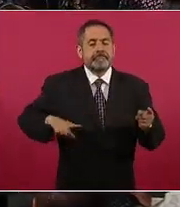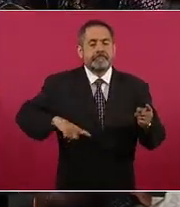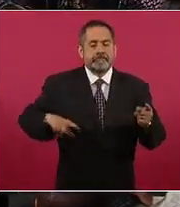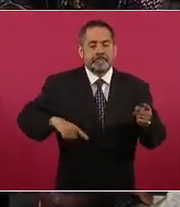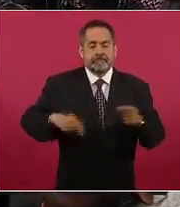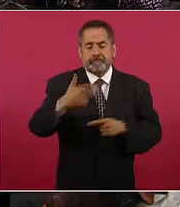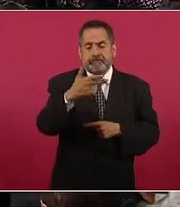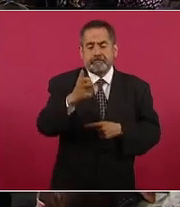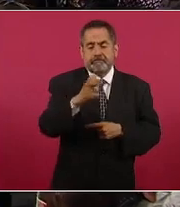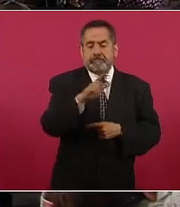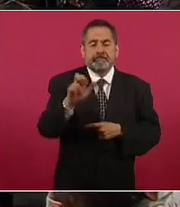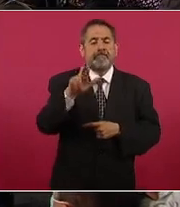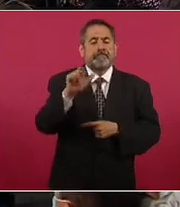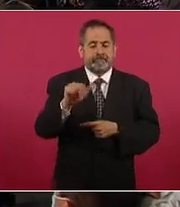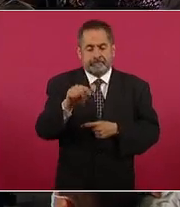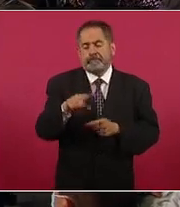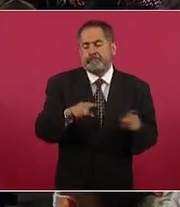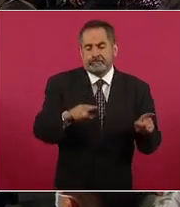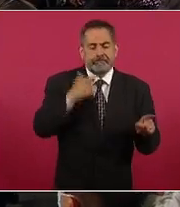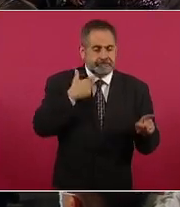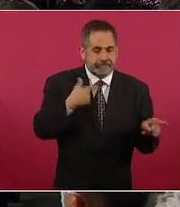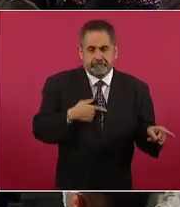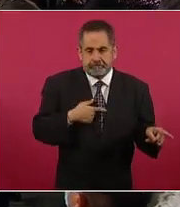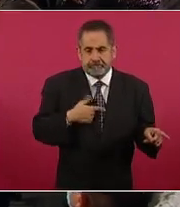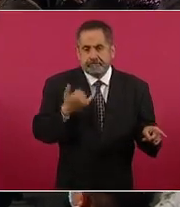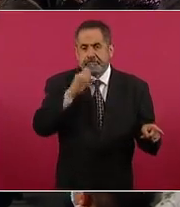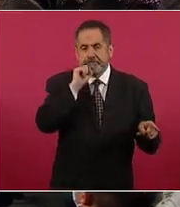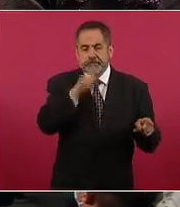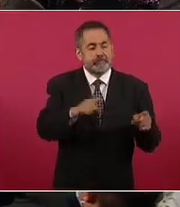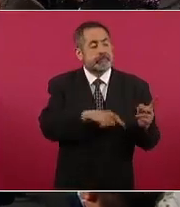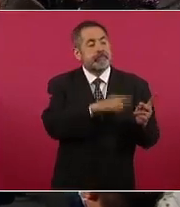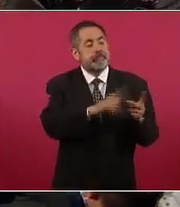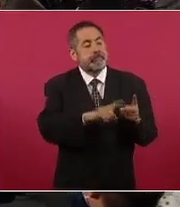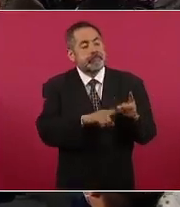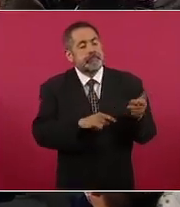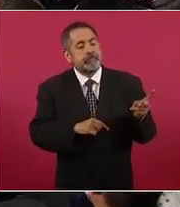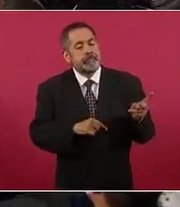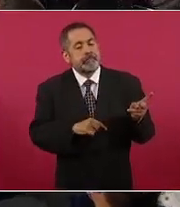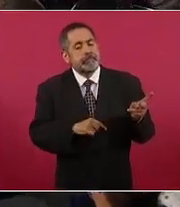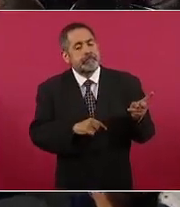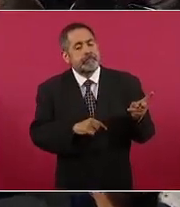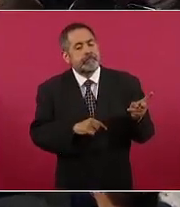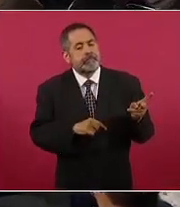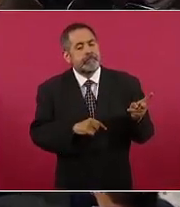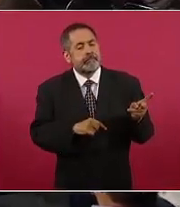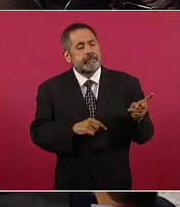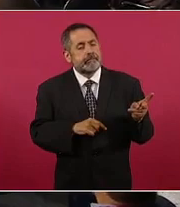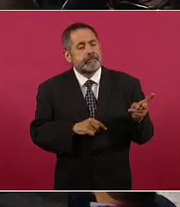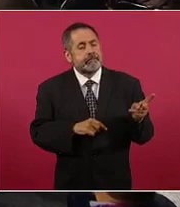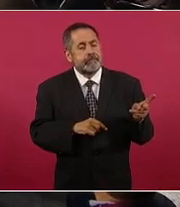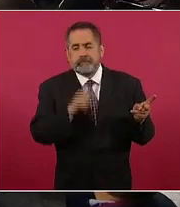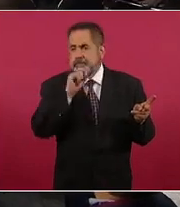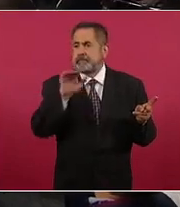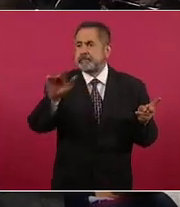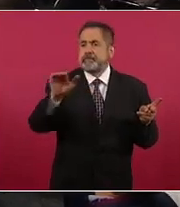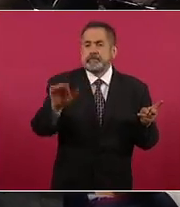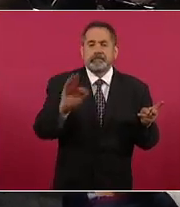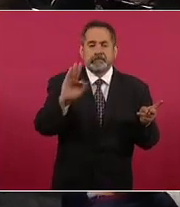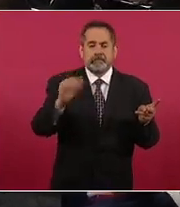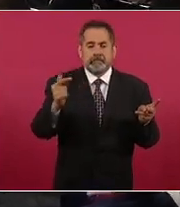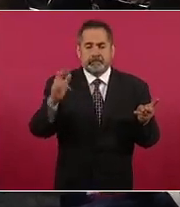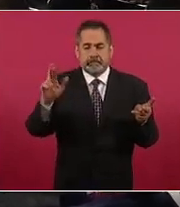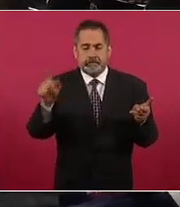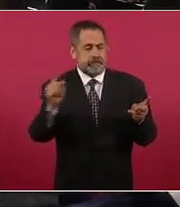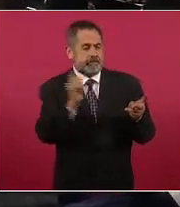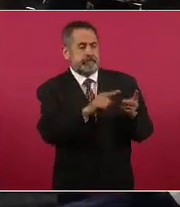de la Fiscalía General de la República. Y por